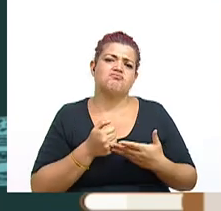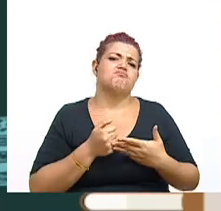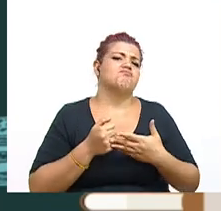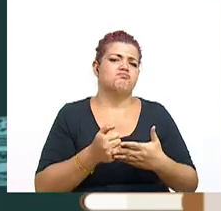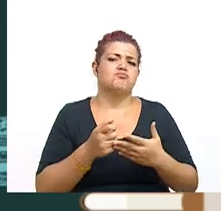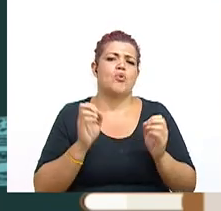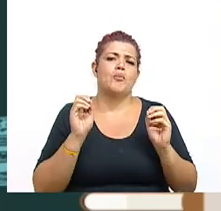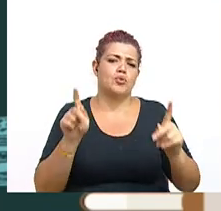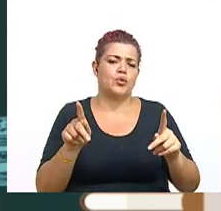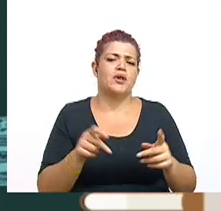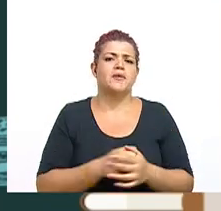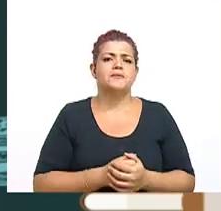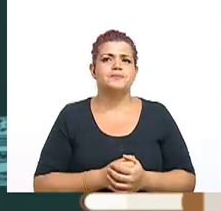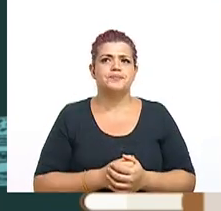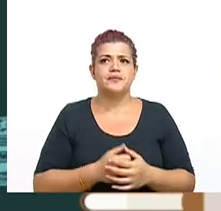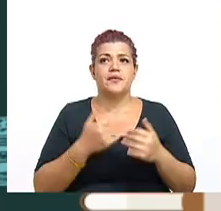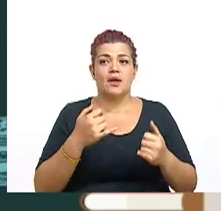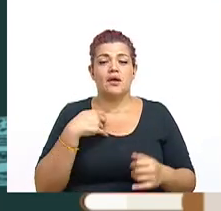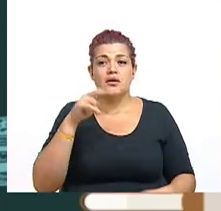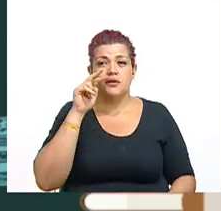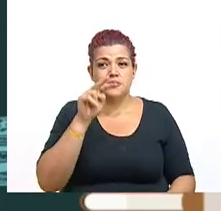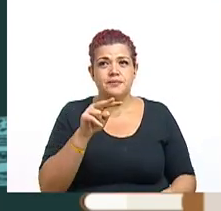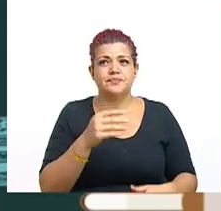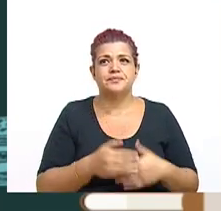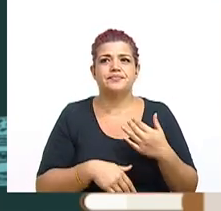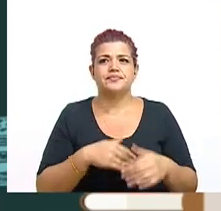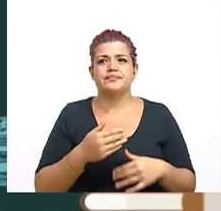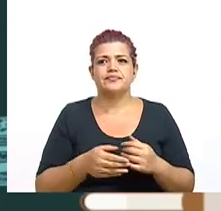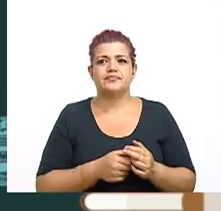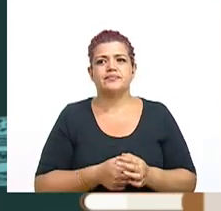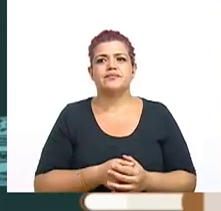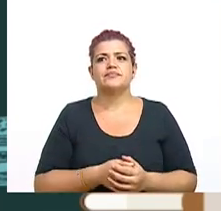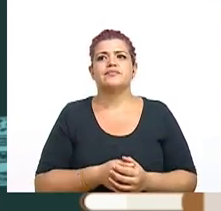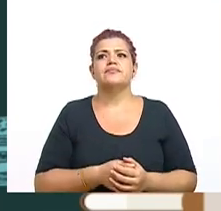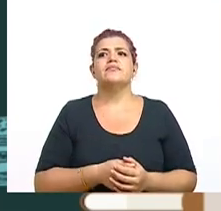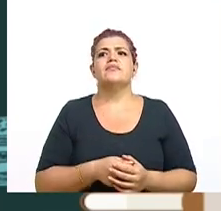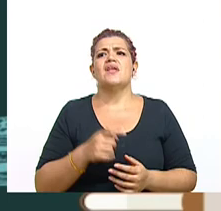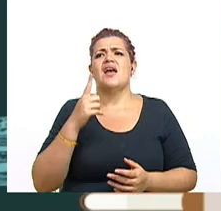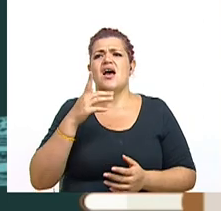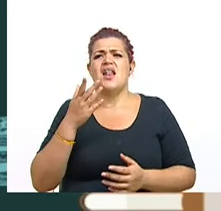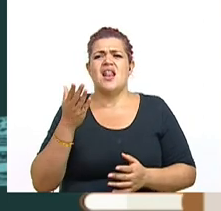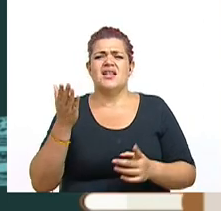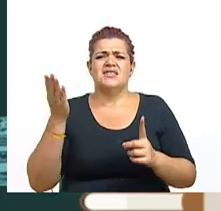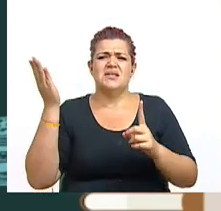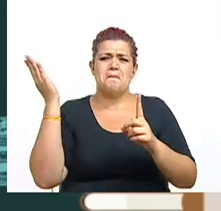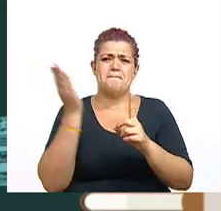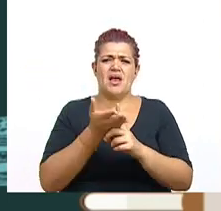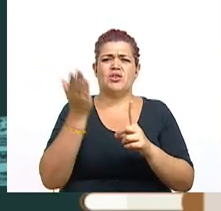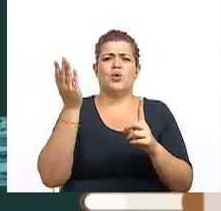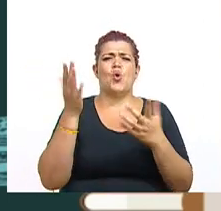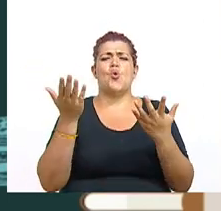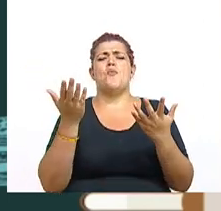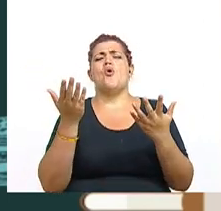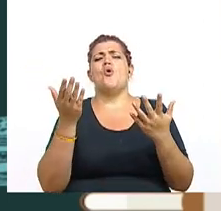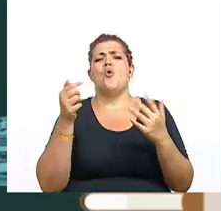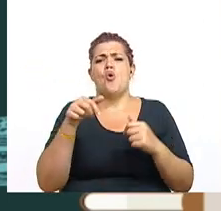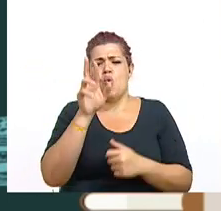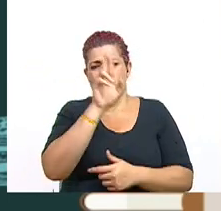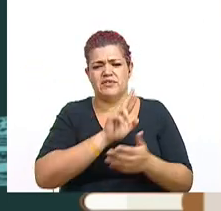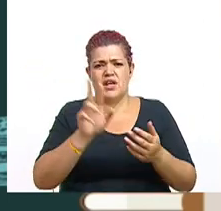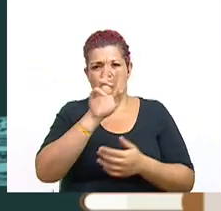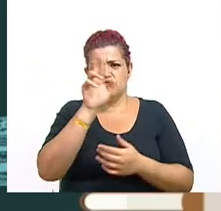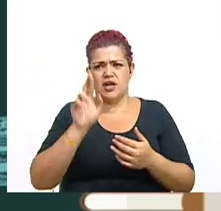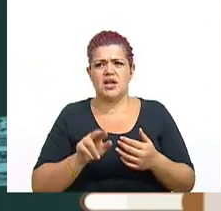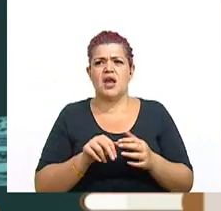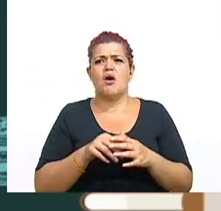oportunidad. Vamos a observar a continuación el impacto que ha tenido la Universidad de Costa Rica en nuestra sociedad.